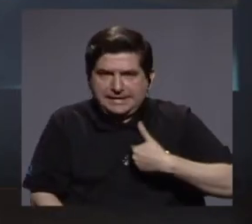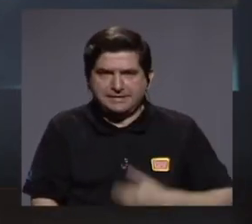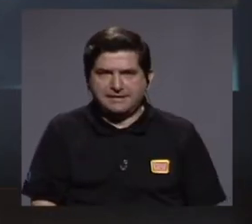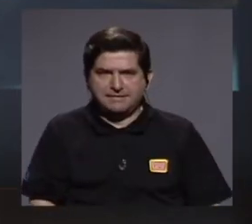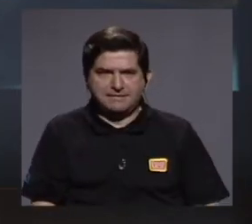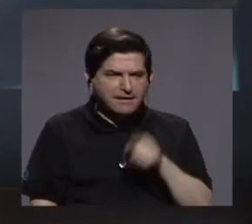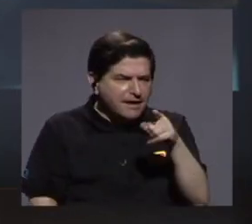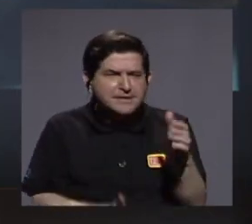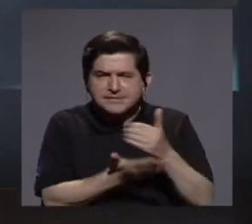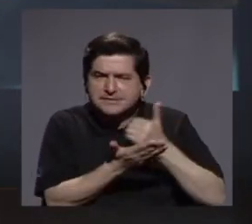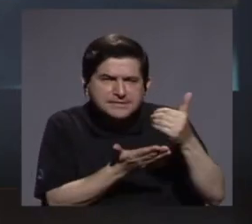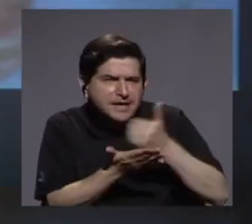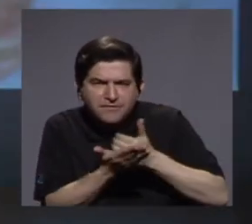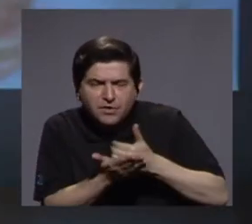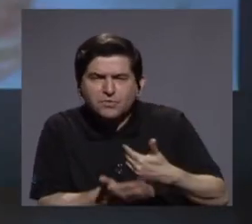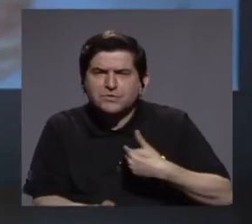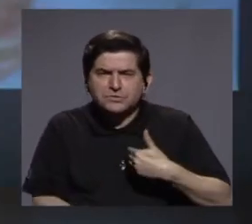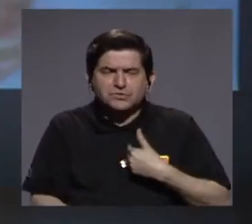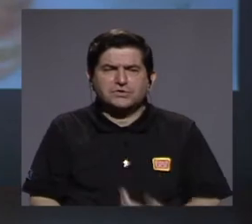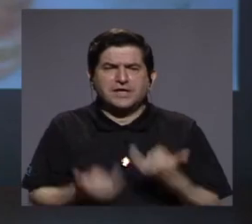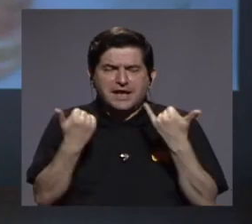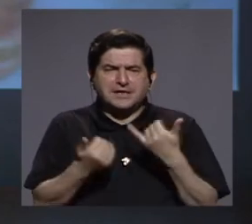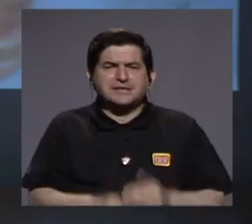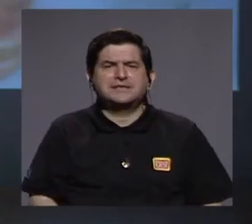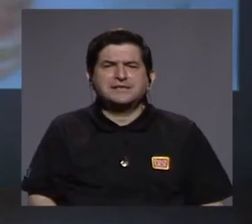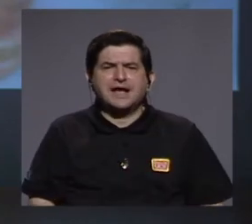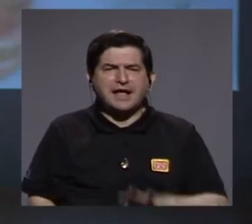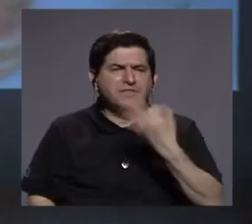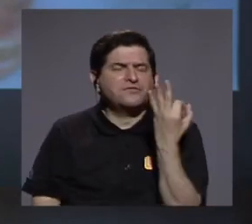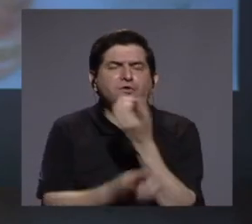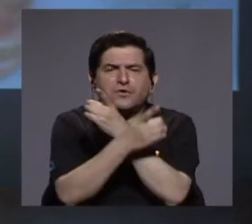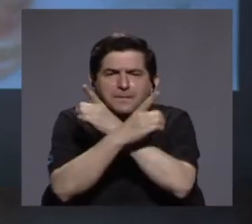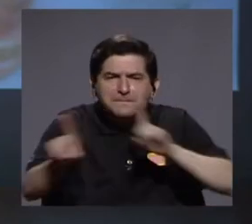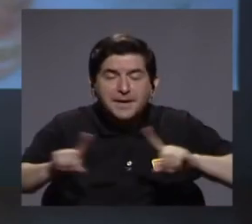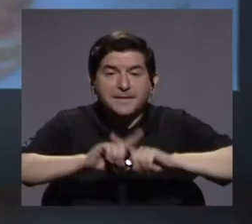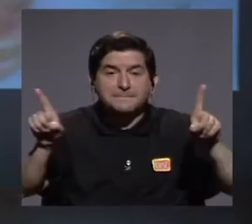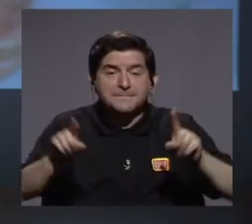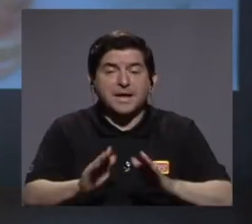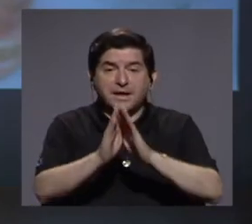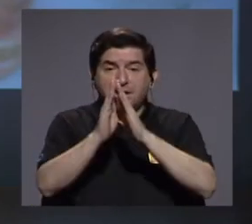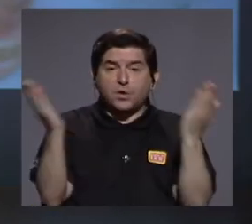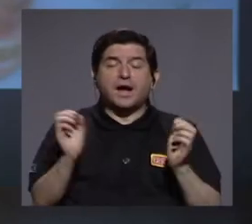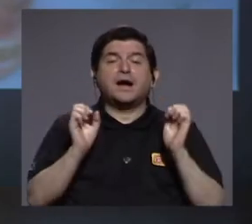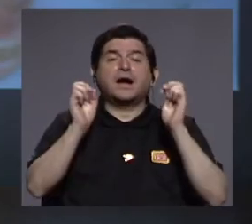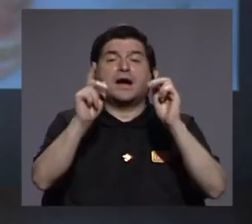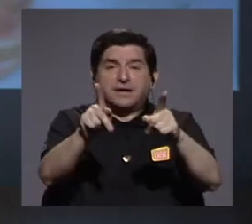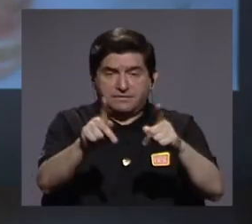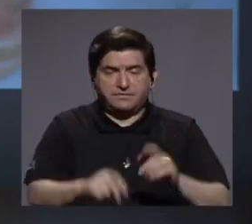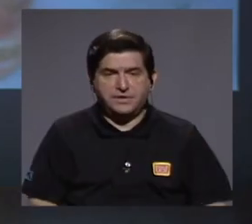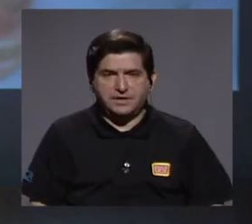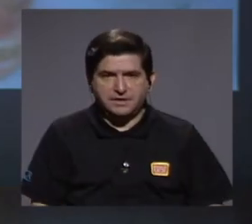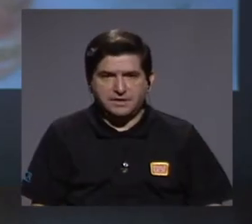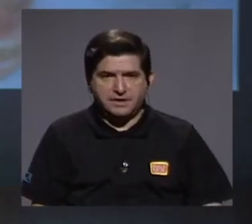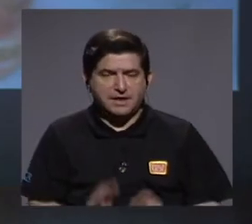ese activo que lo tenemos democratizado, lo único es que tenemos que abrir las oportunidades como lo representa el